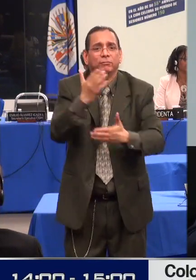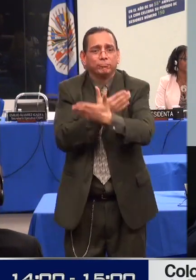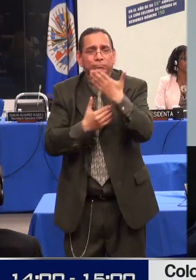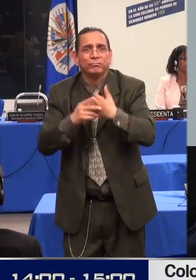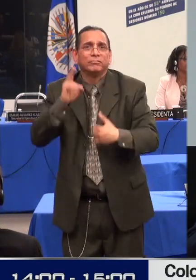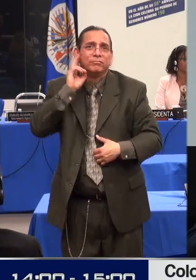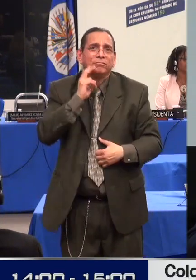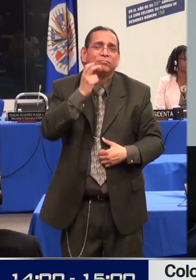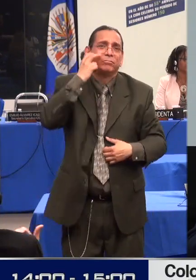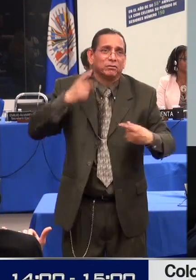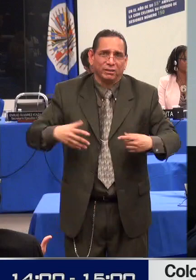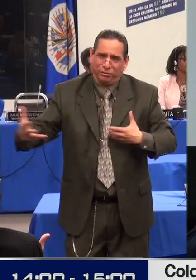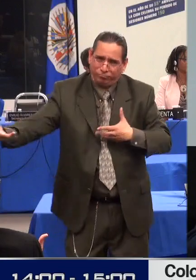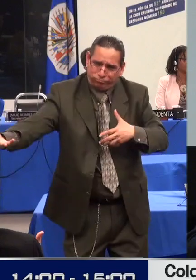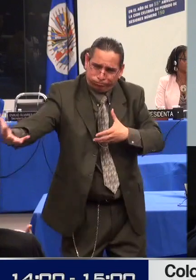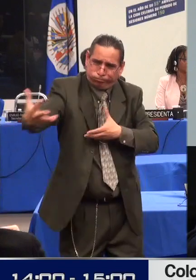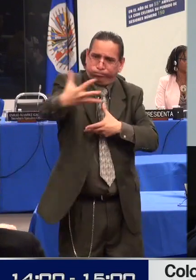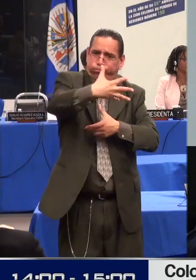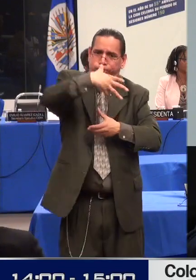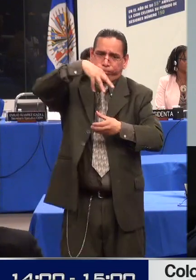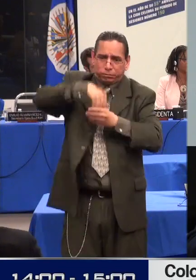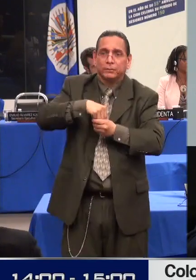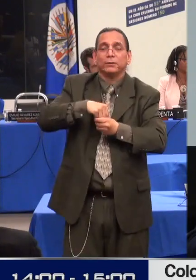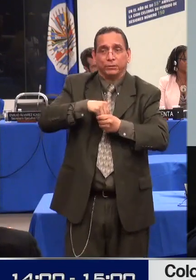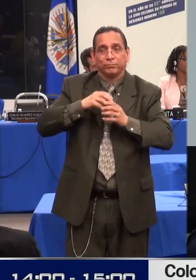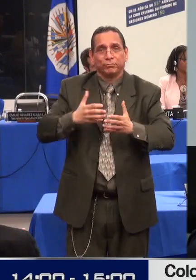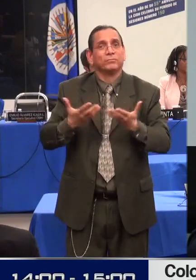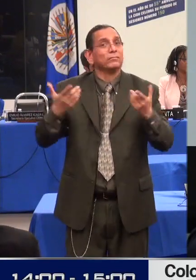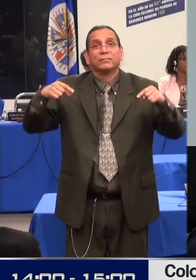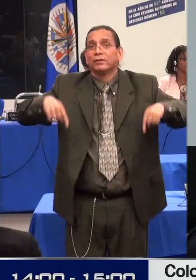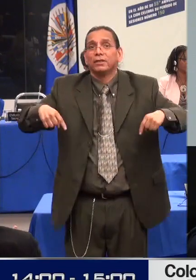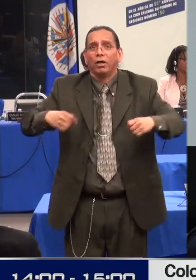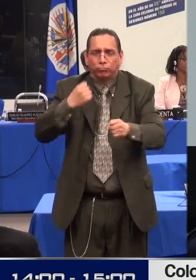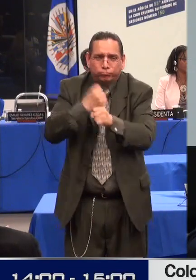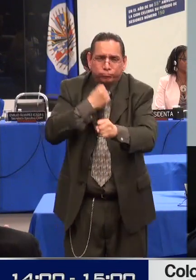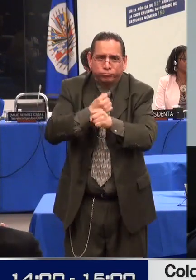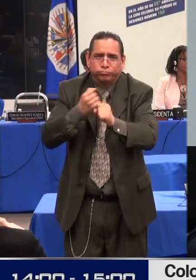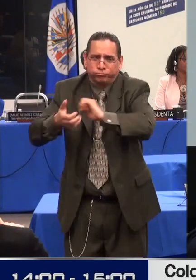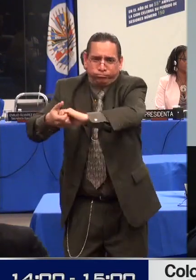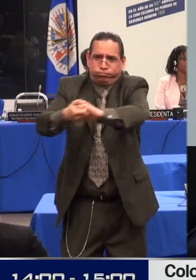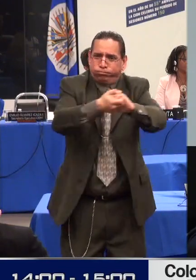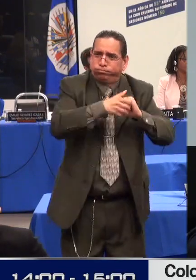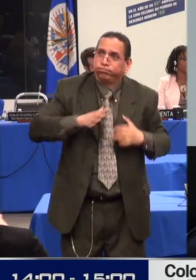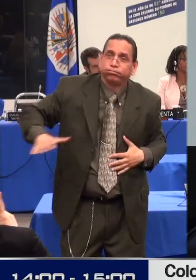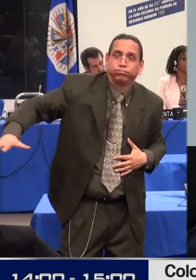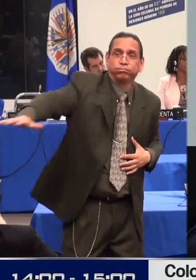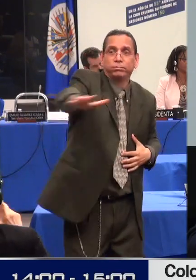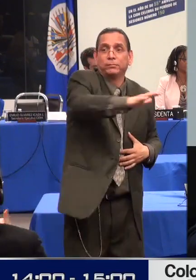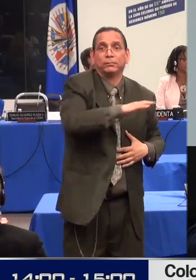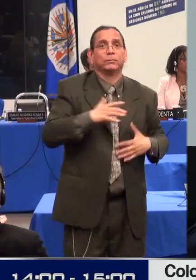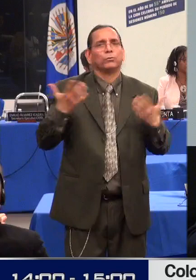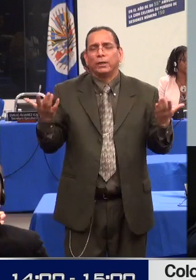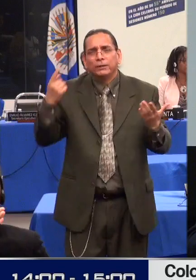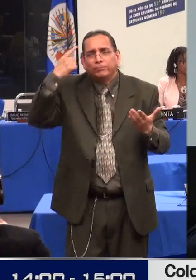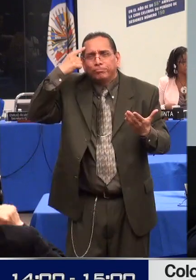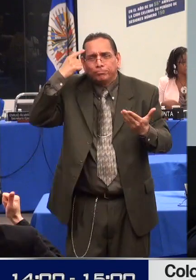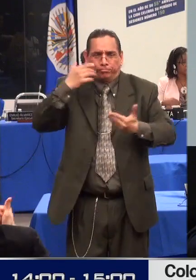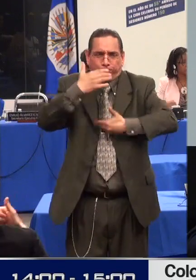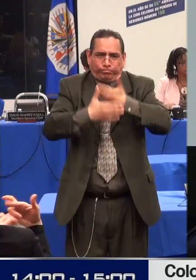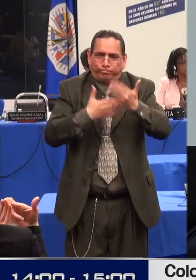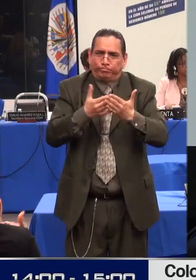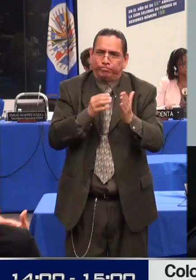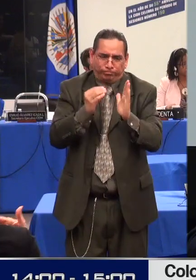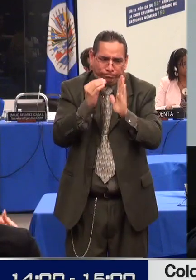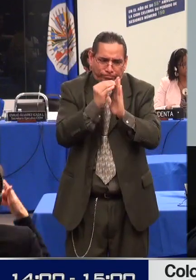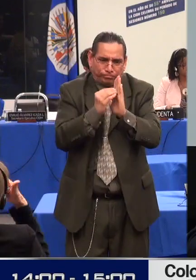el diseño, implementación, seguimiento y regulación de las políticas dirigidas a la inclusión social de las